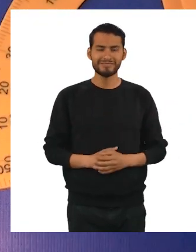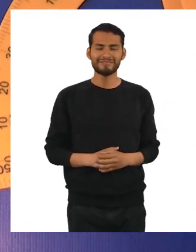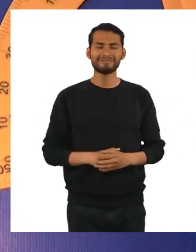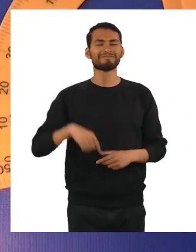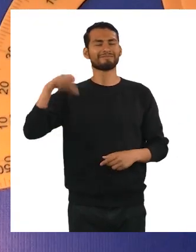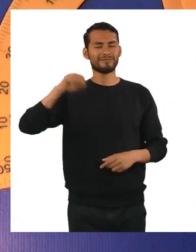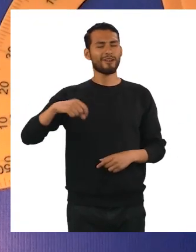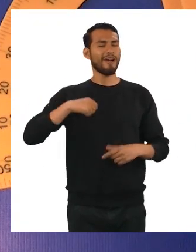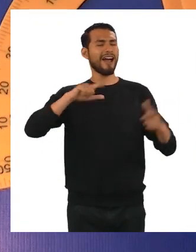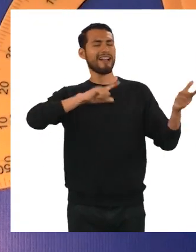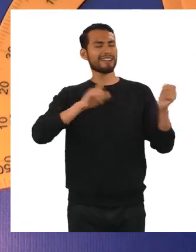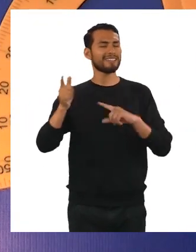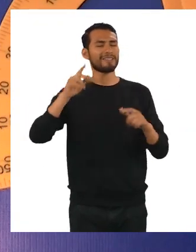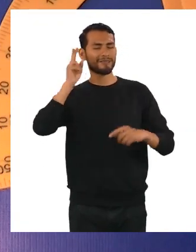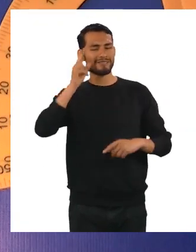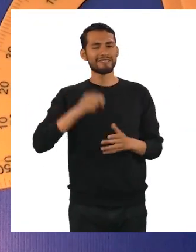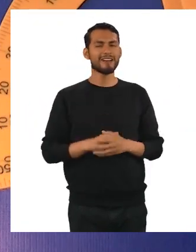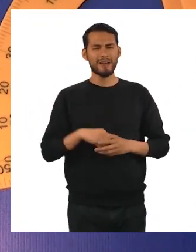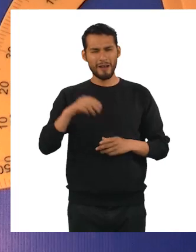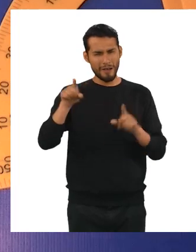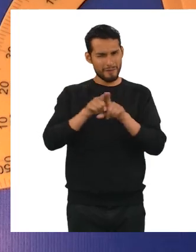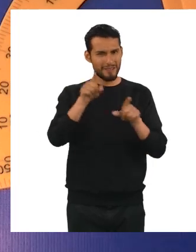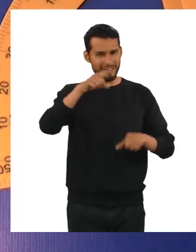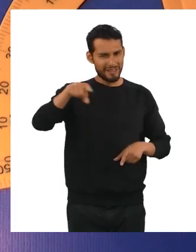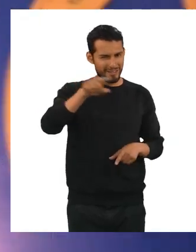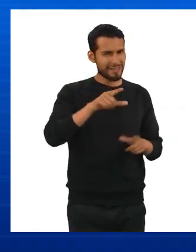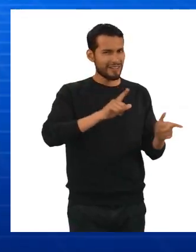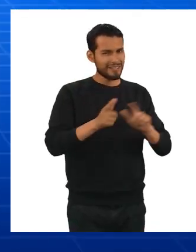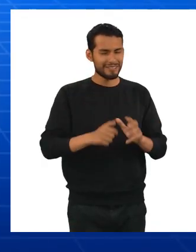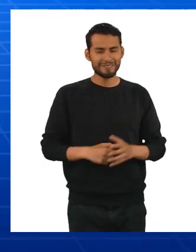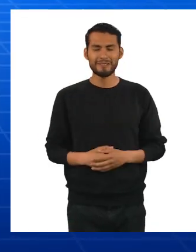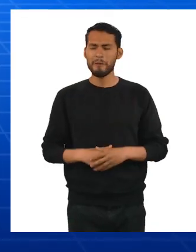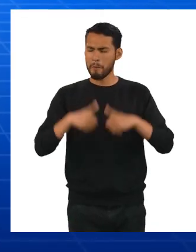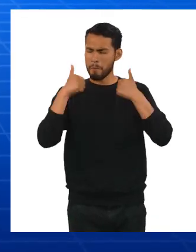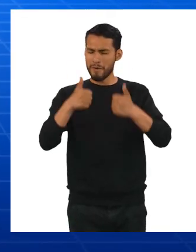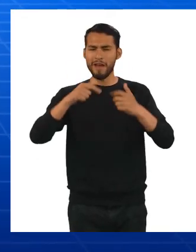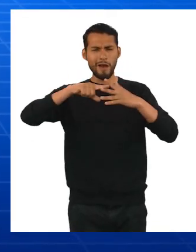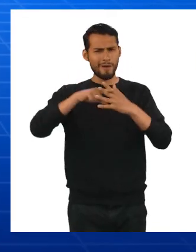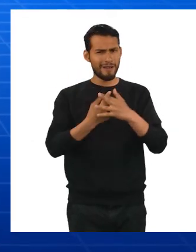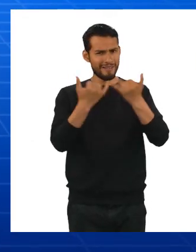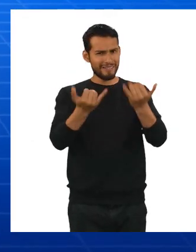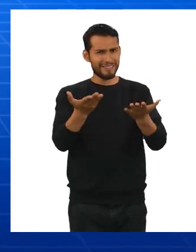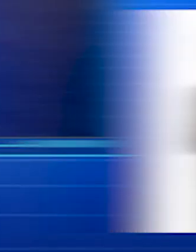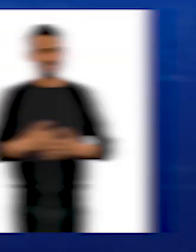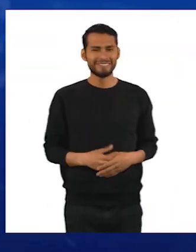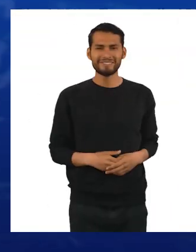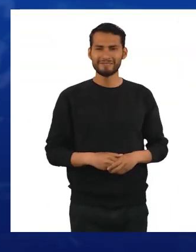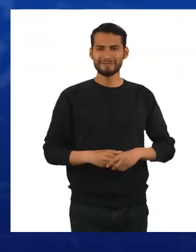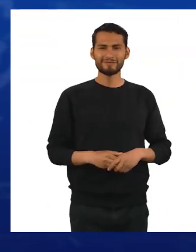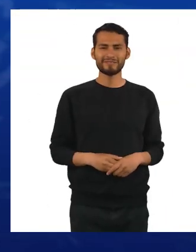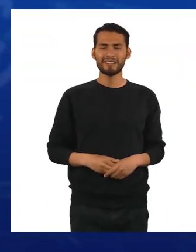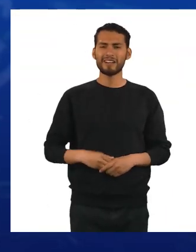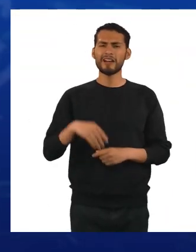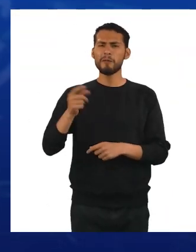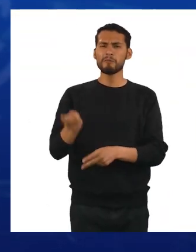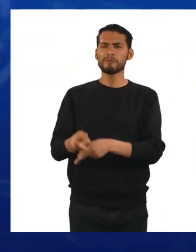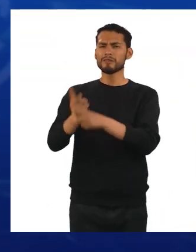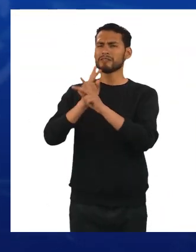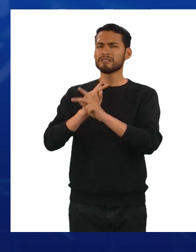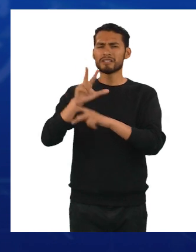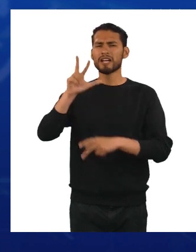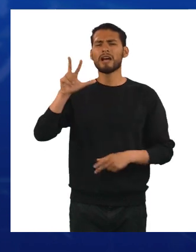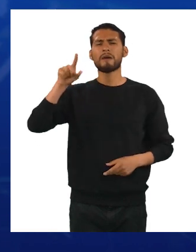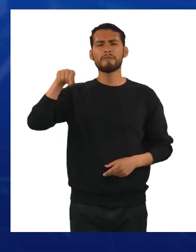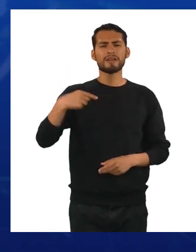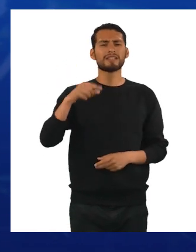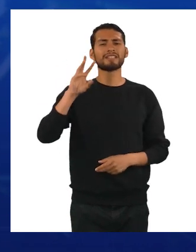Estoy más que lista, profe, y de seguro que los chicos también. ¡Genial! ¡Empecemos! Se hizo un préstamo de